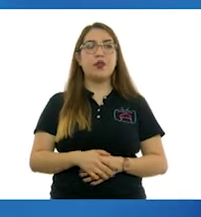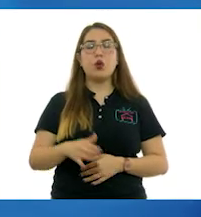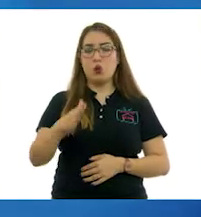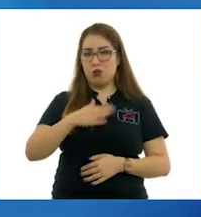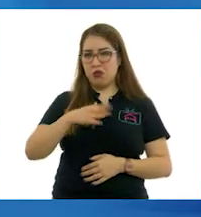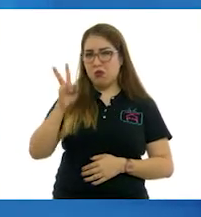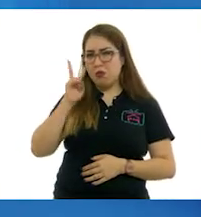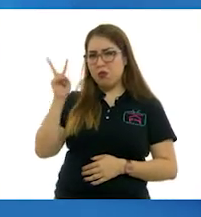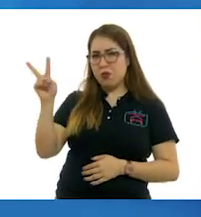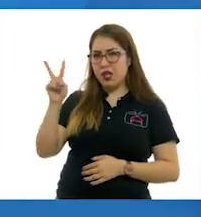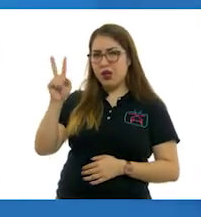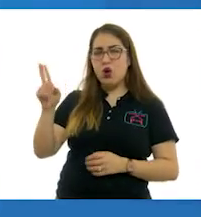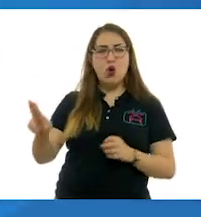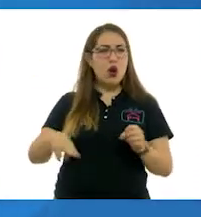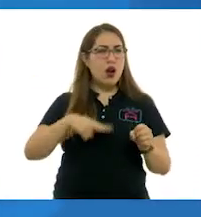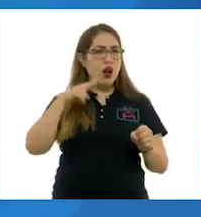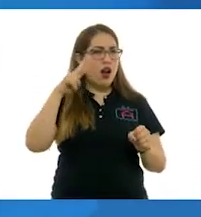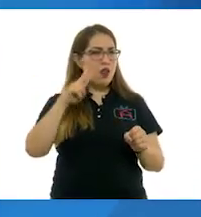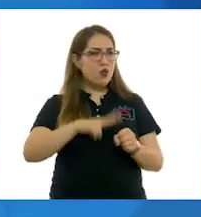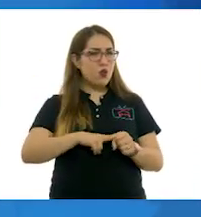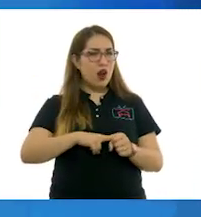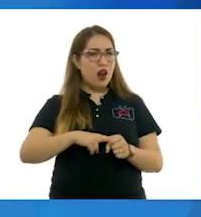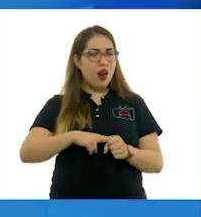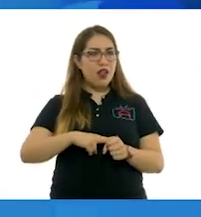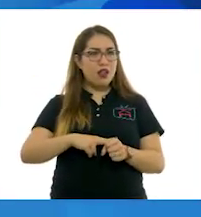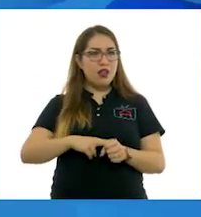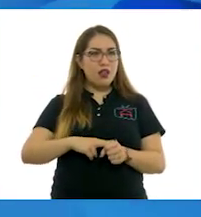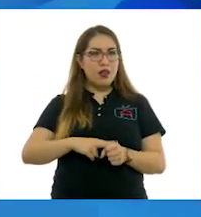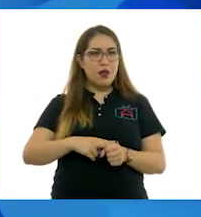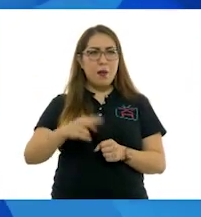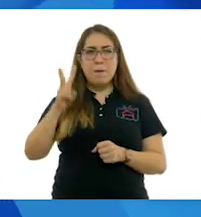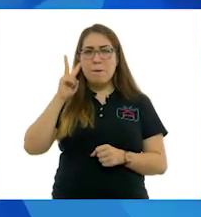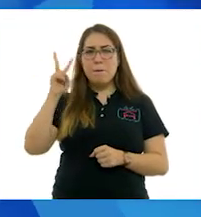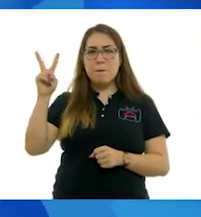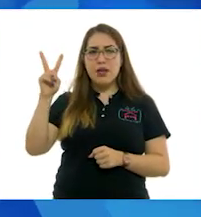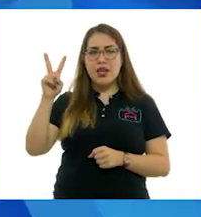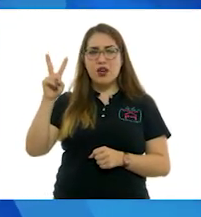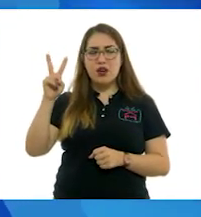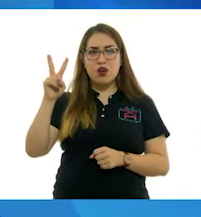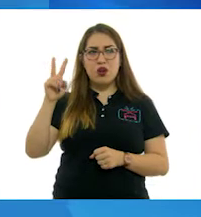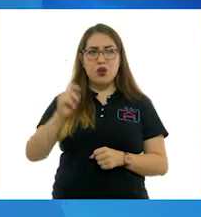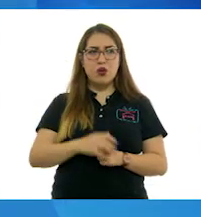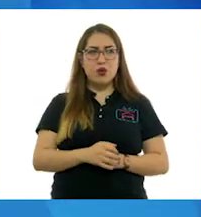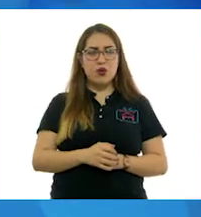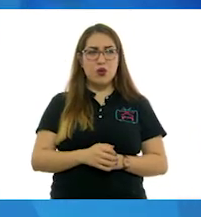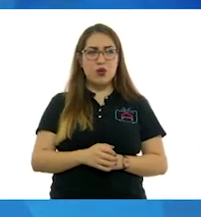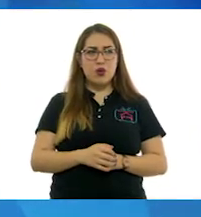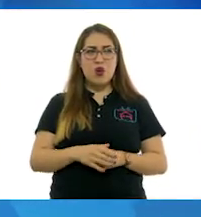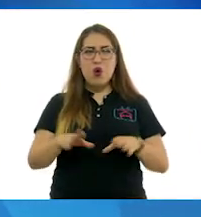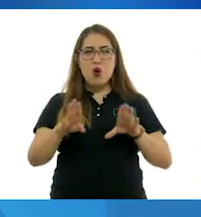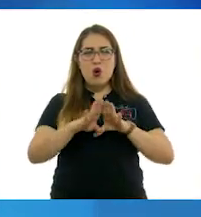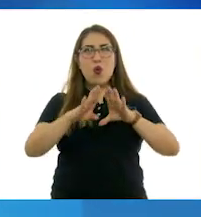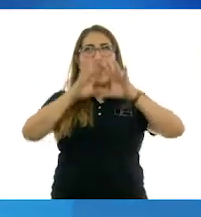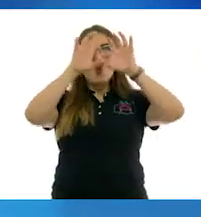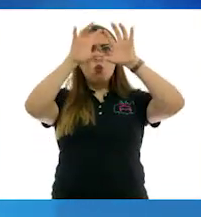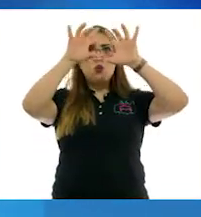naturaleza. Primero, arriba hay como una imagen algo amenazante, porque el color